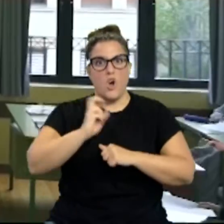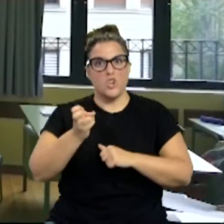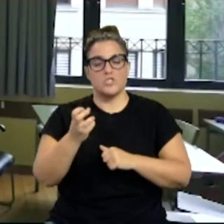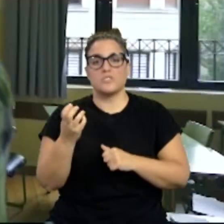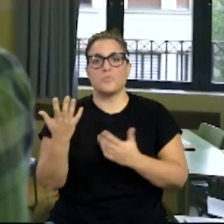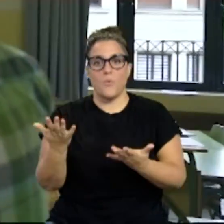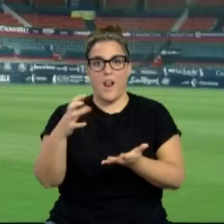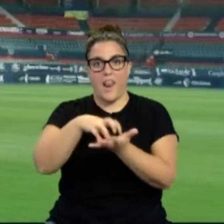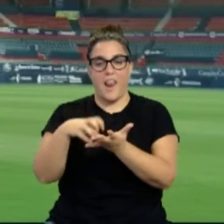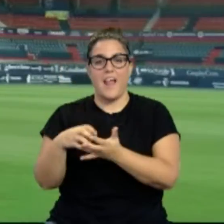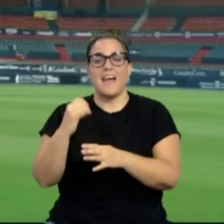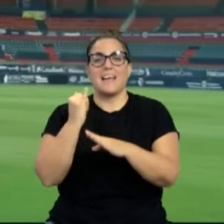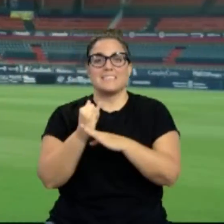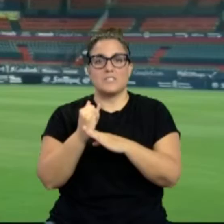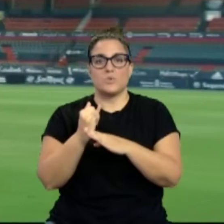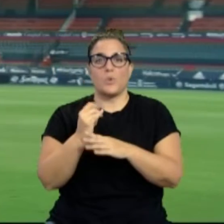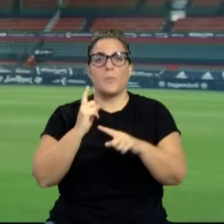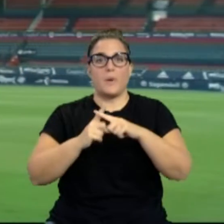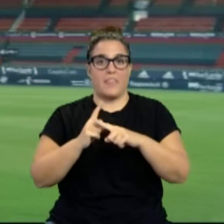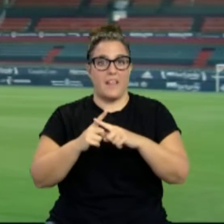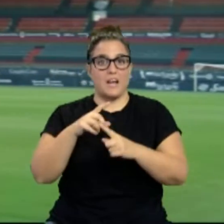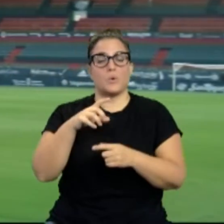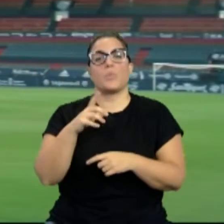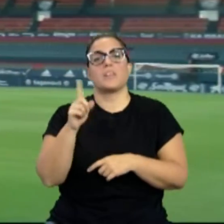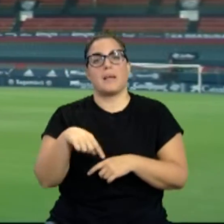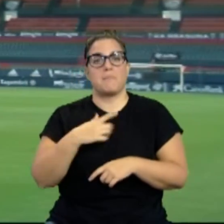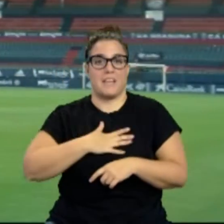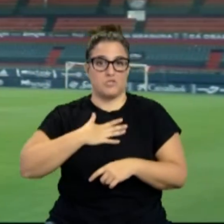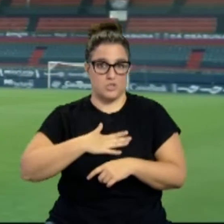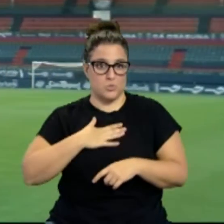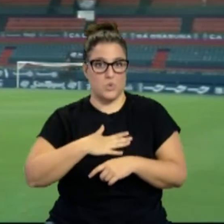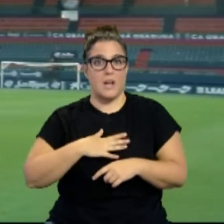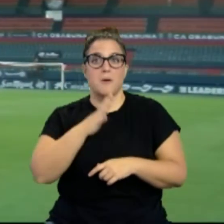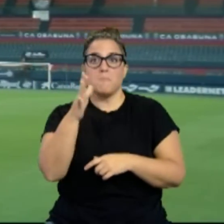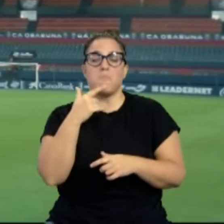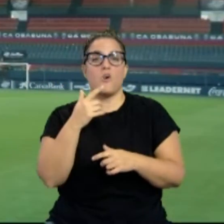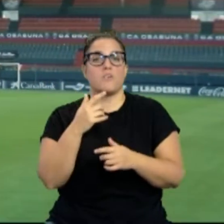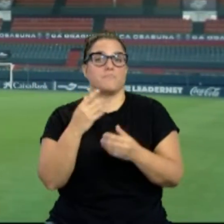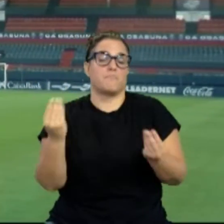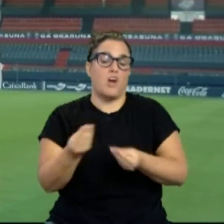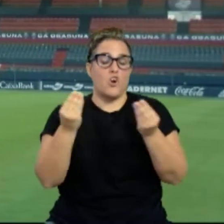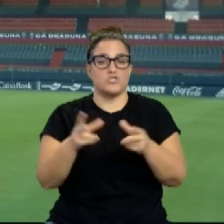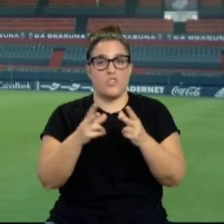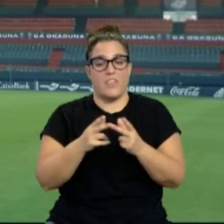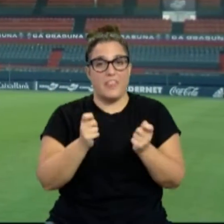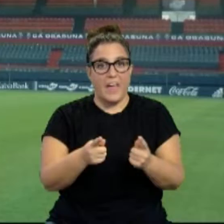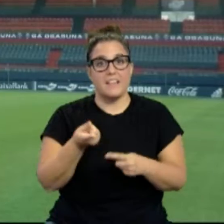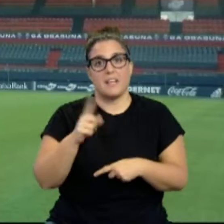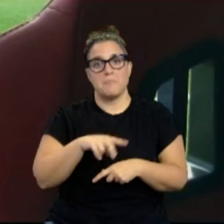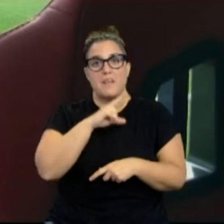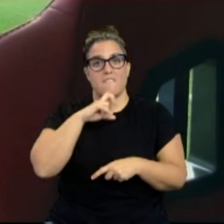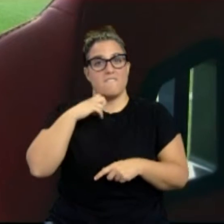de la Cruz y el Club Atlético Osasuna, todos ellos nominados por destacar en la mejora de la sociedad, la consolidación de los valores